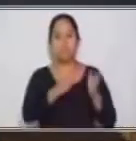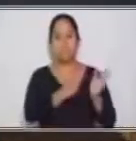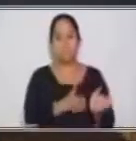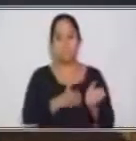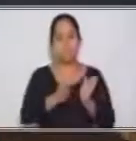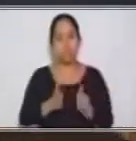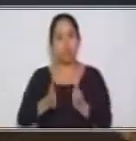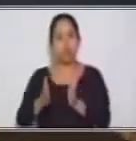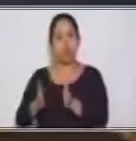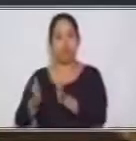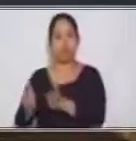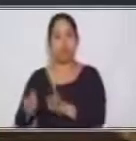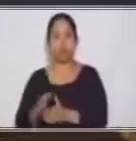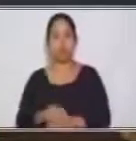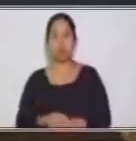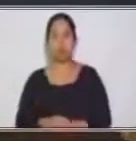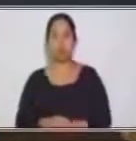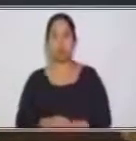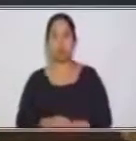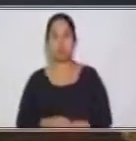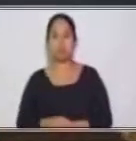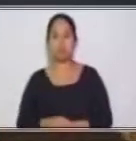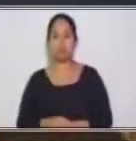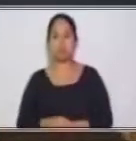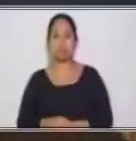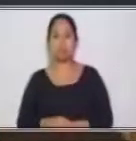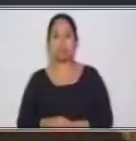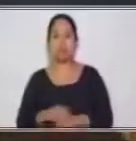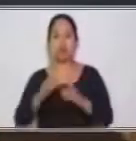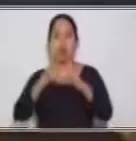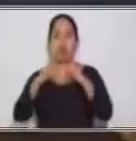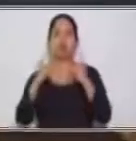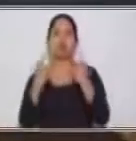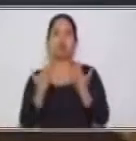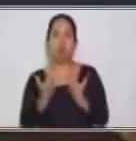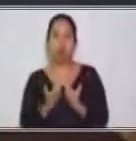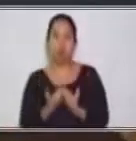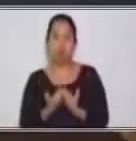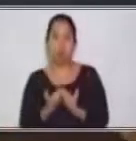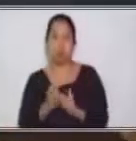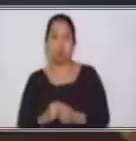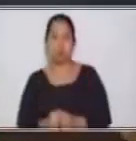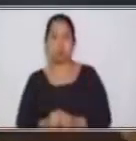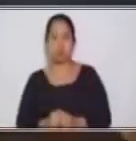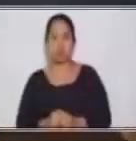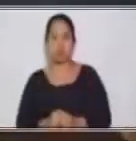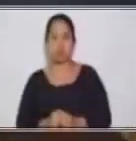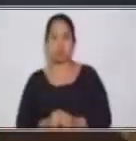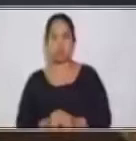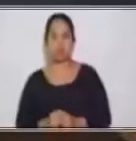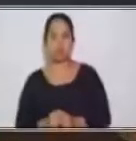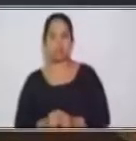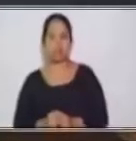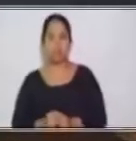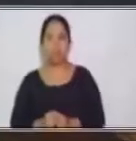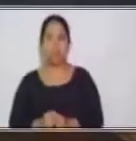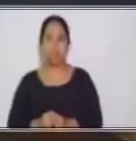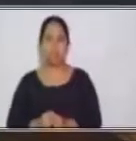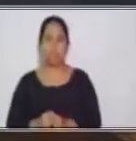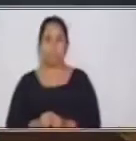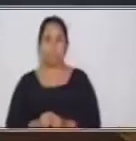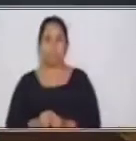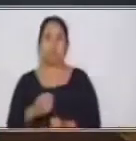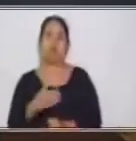las clases. Las clases. Muy bien. Déjamela ahí. Los